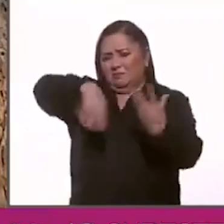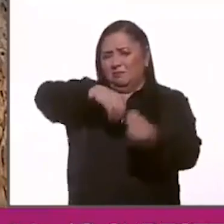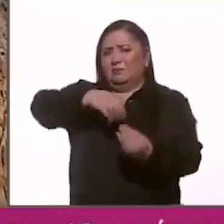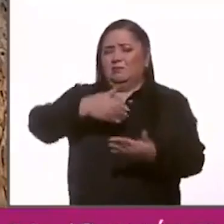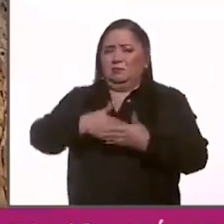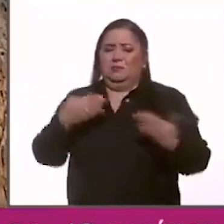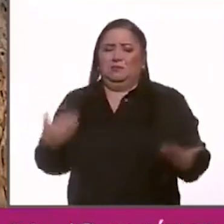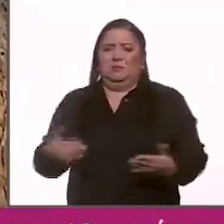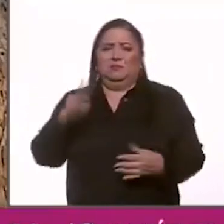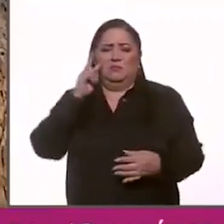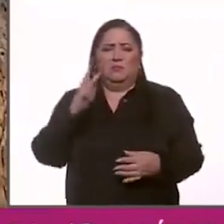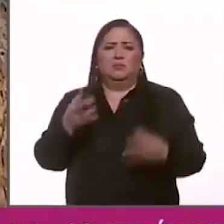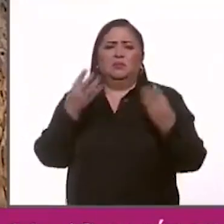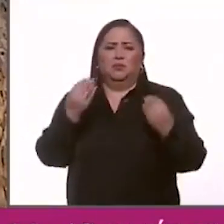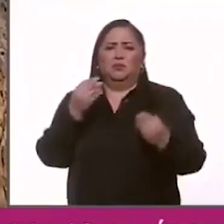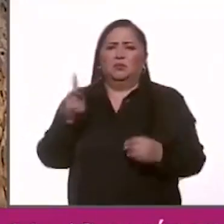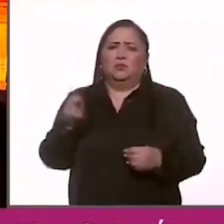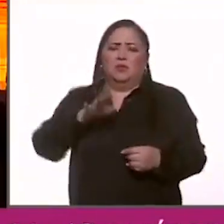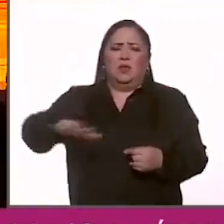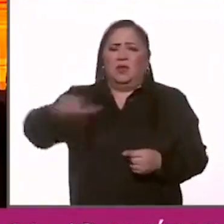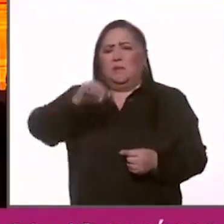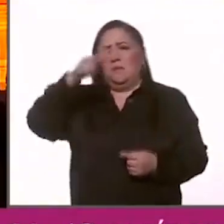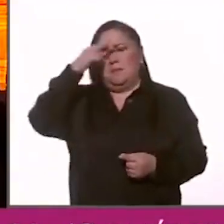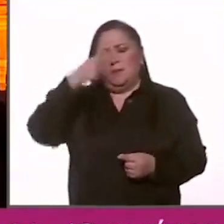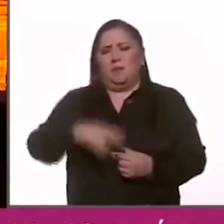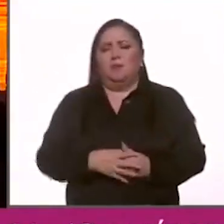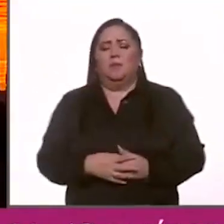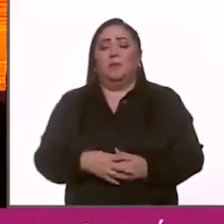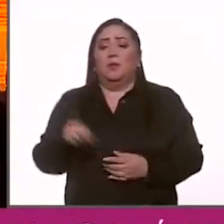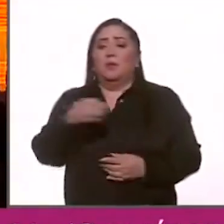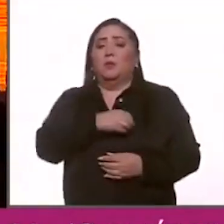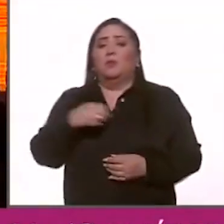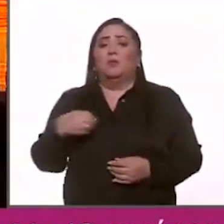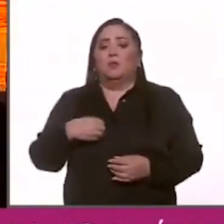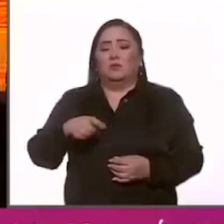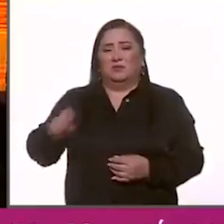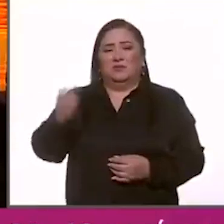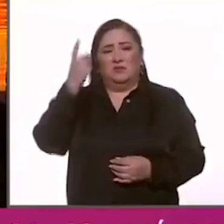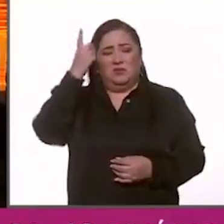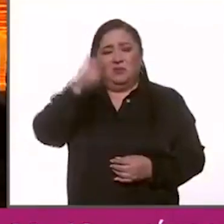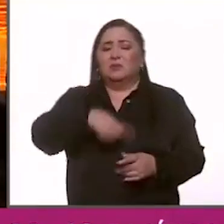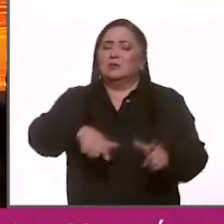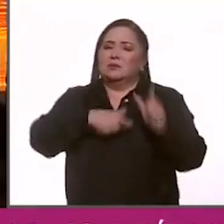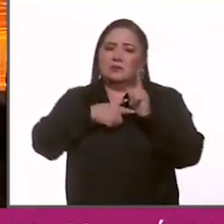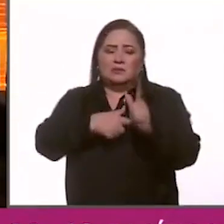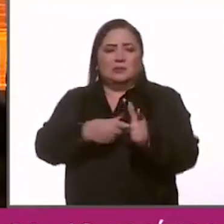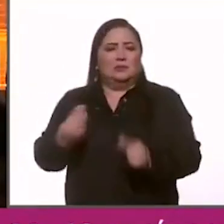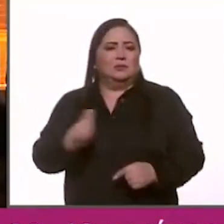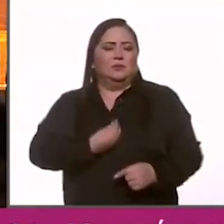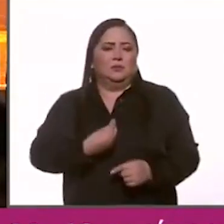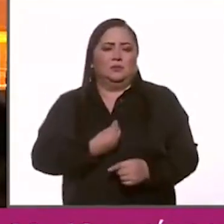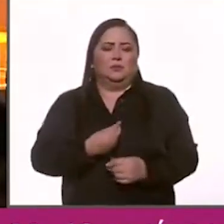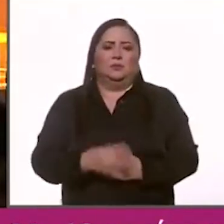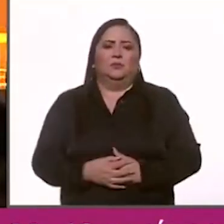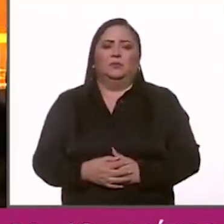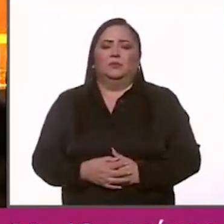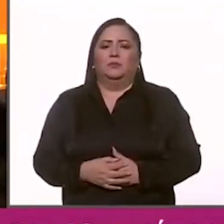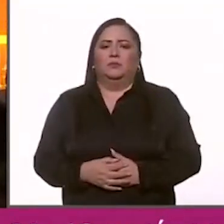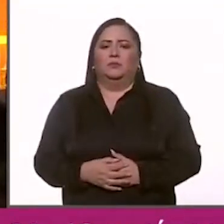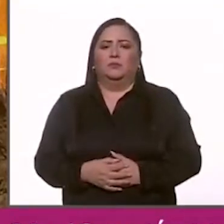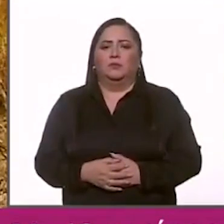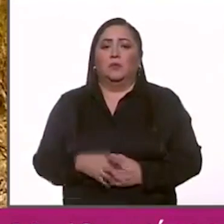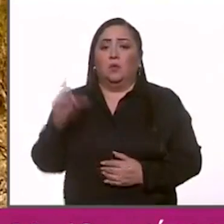está pasando en cientos de comunidades en México. El compromiso del ejido es continuar resistiendo. Cuando